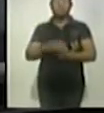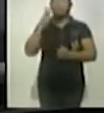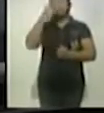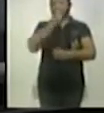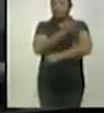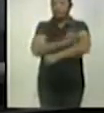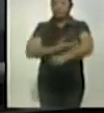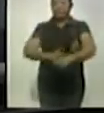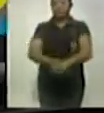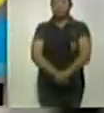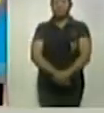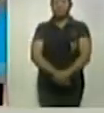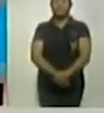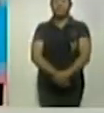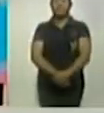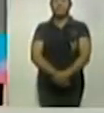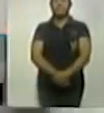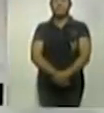bonita tarde.